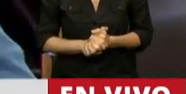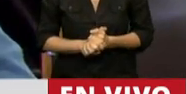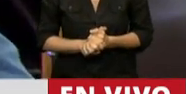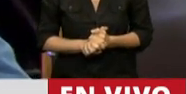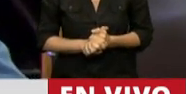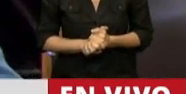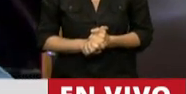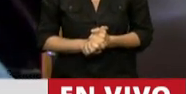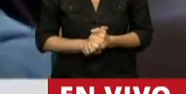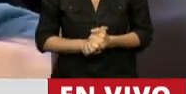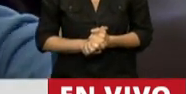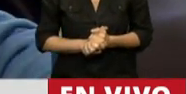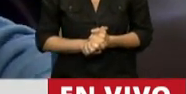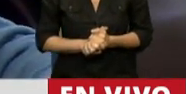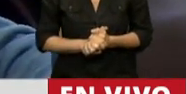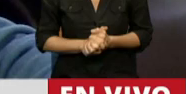La deuda...